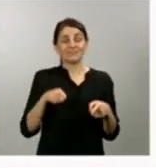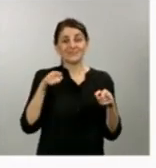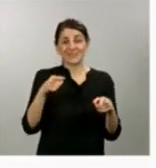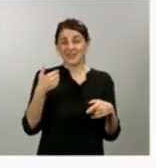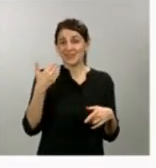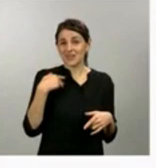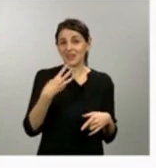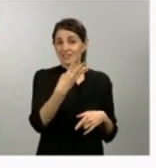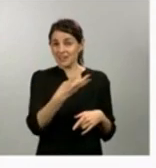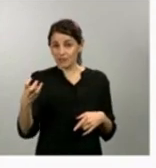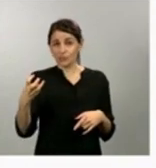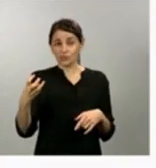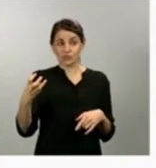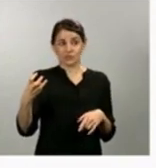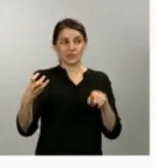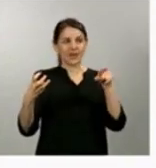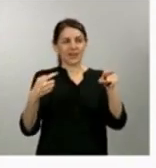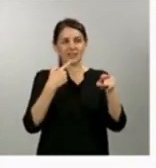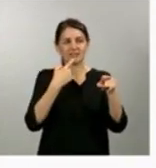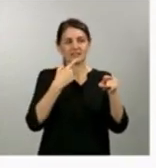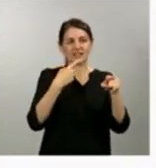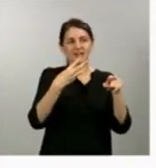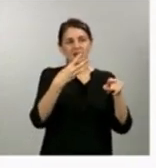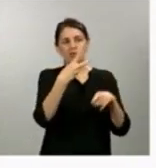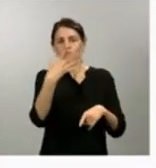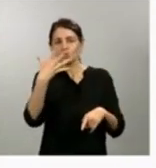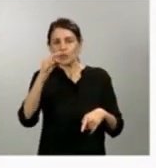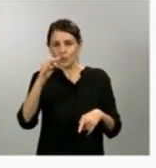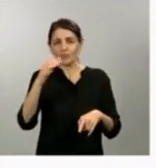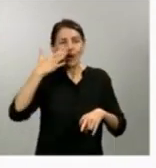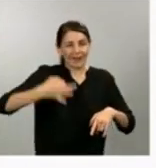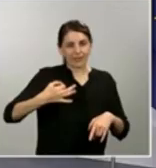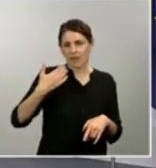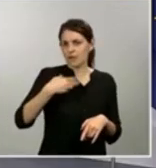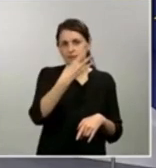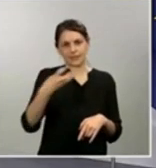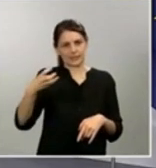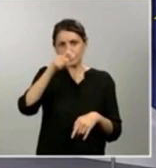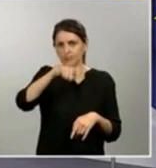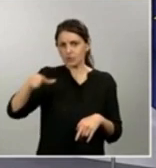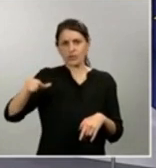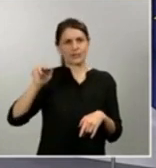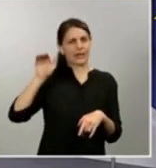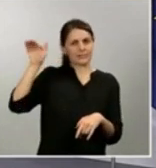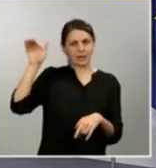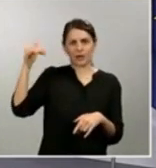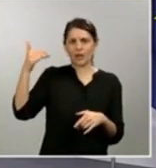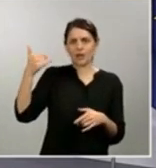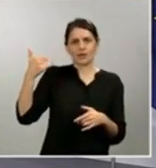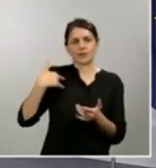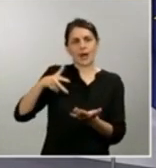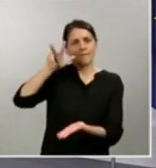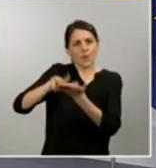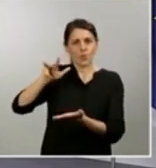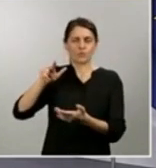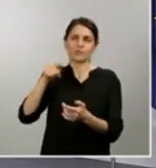250 y son 300 los que ya le hemos dado permiso de trabajo y lo vamos a